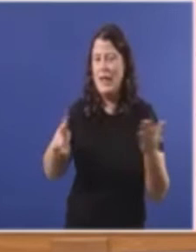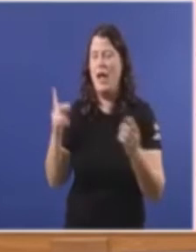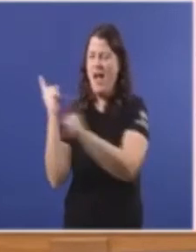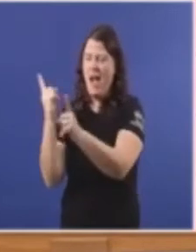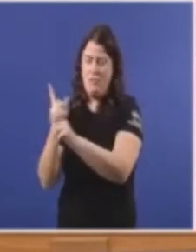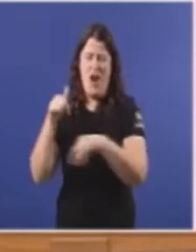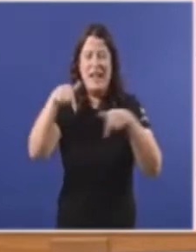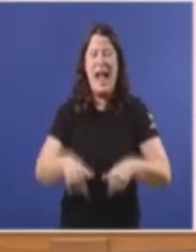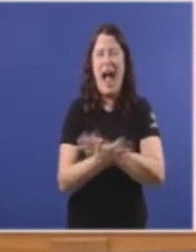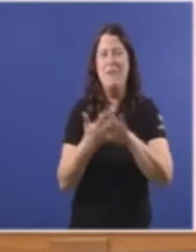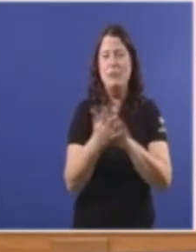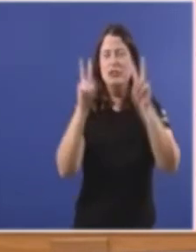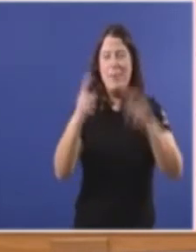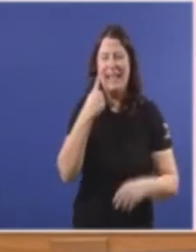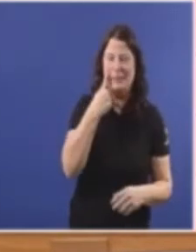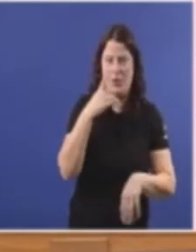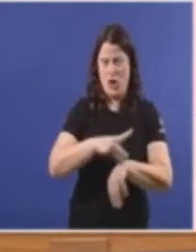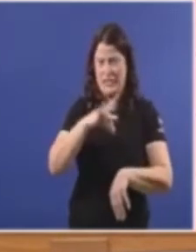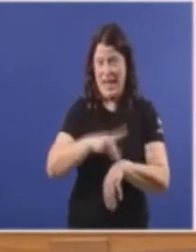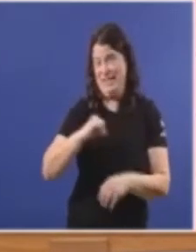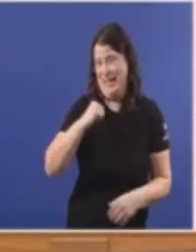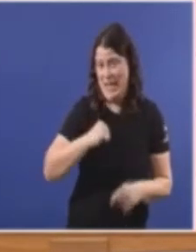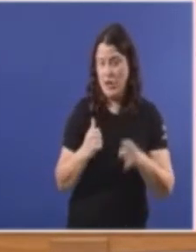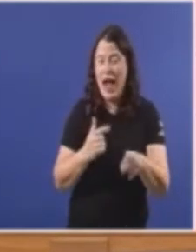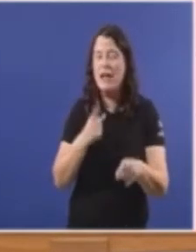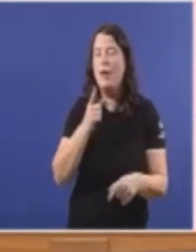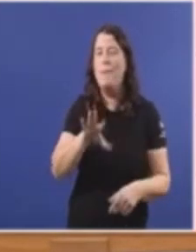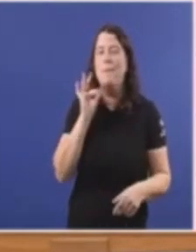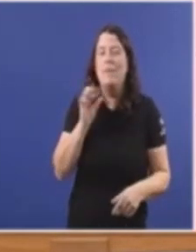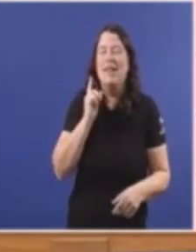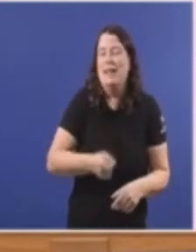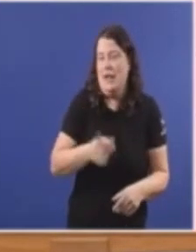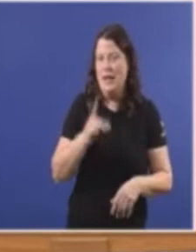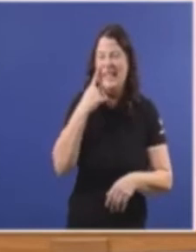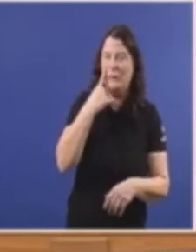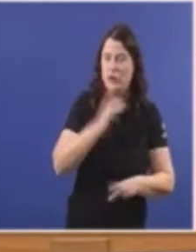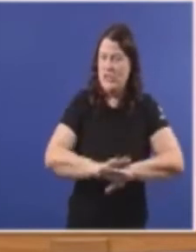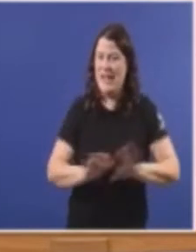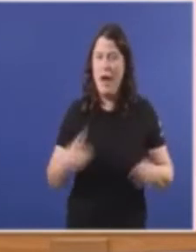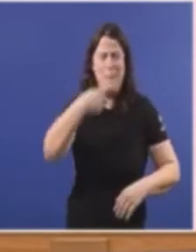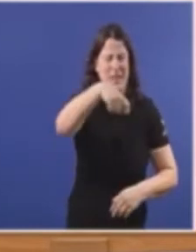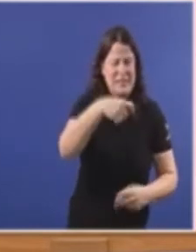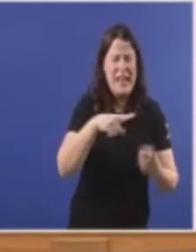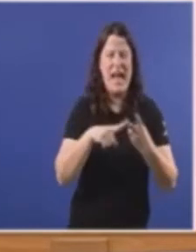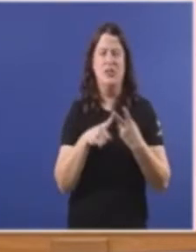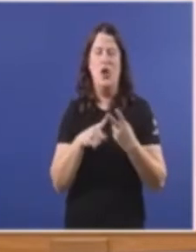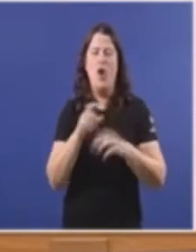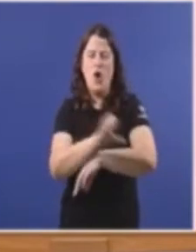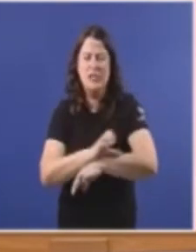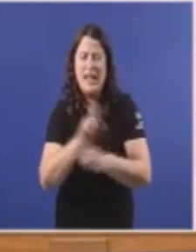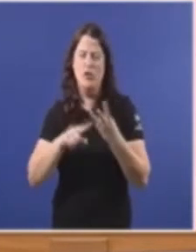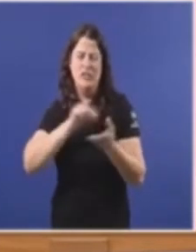sanitaria E que as cousas A deciden os inspectores E nada máis Ni o presidente Ni o consellero Ni o